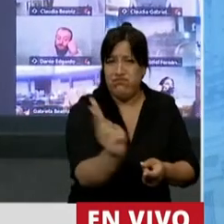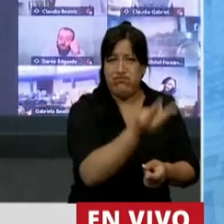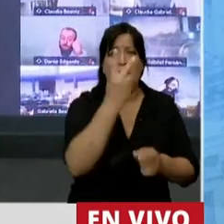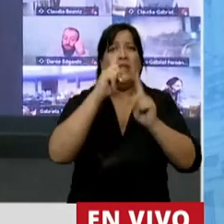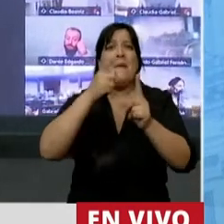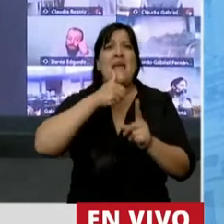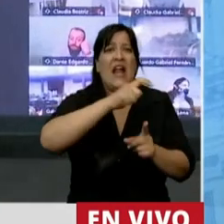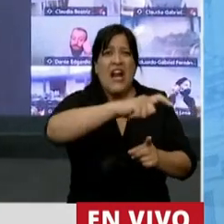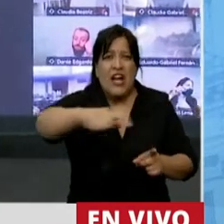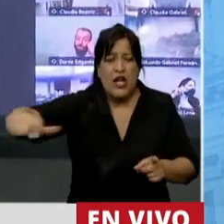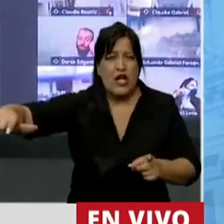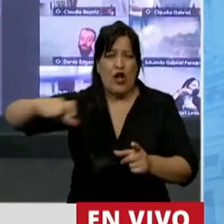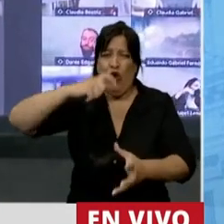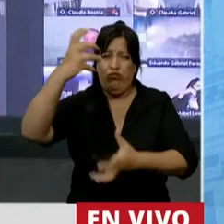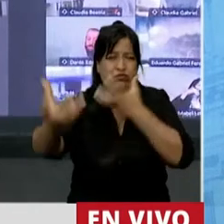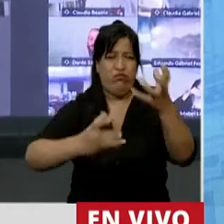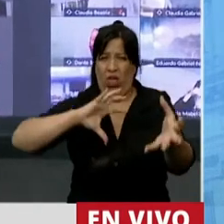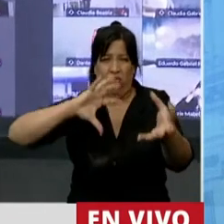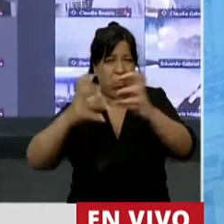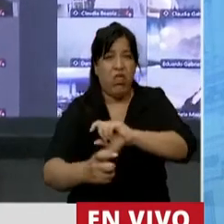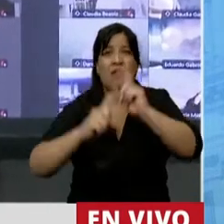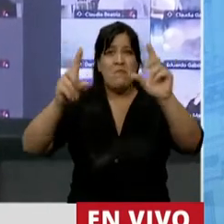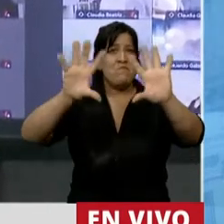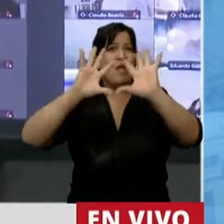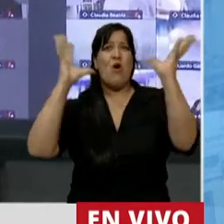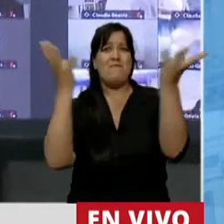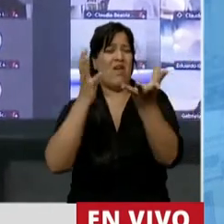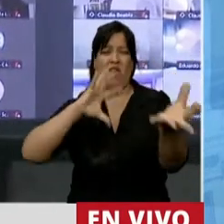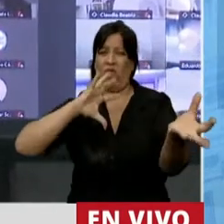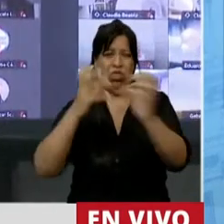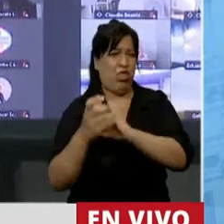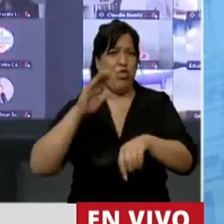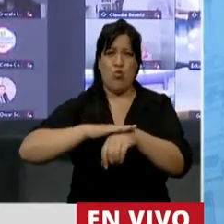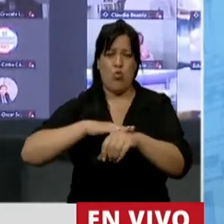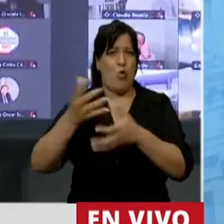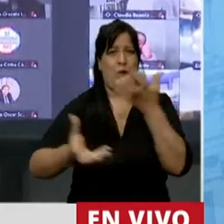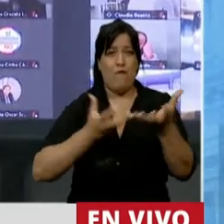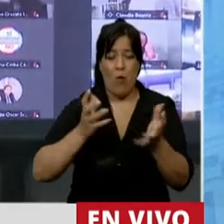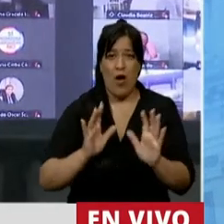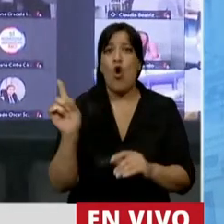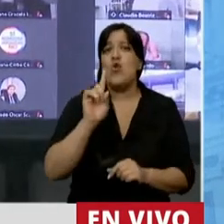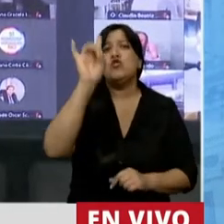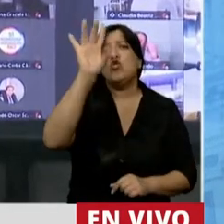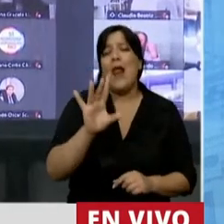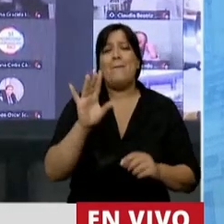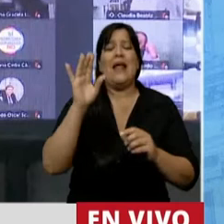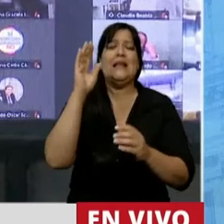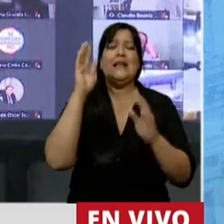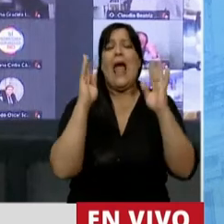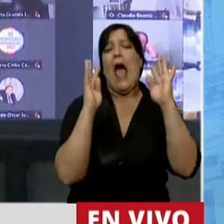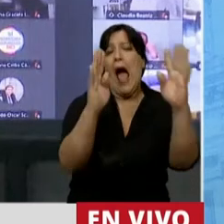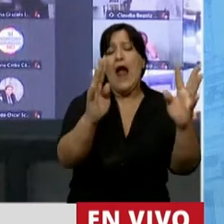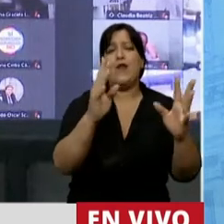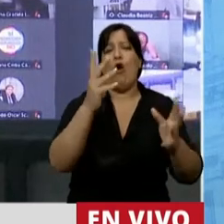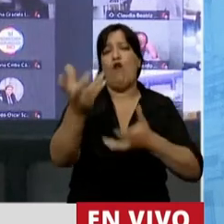nuestros ríos, impacta de lleno en nuestro medio ambiente. No es solo la gravedad que se queman árboles o